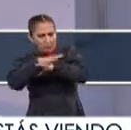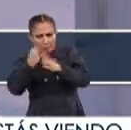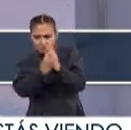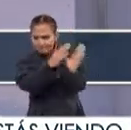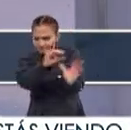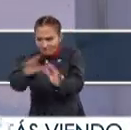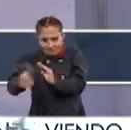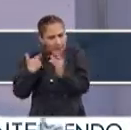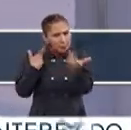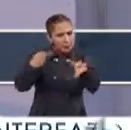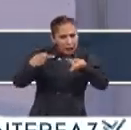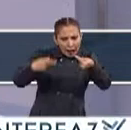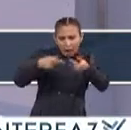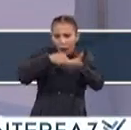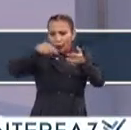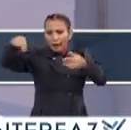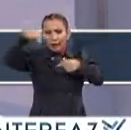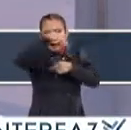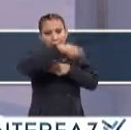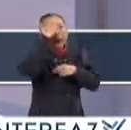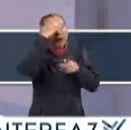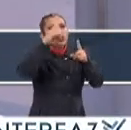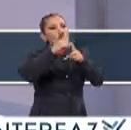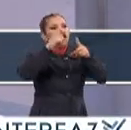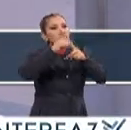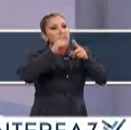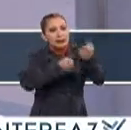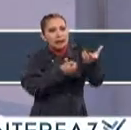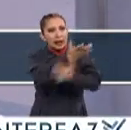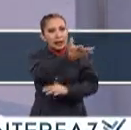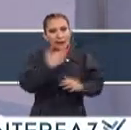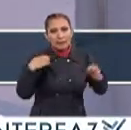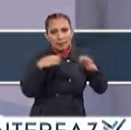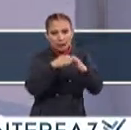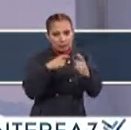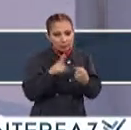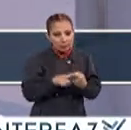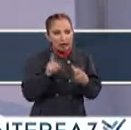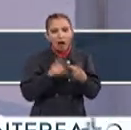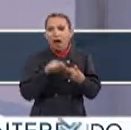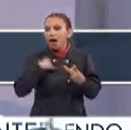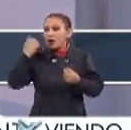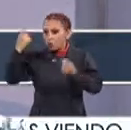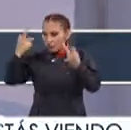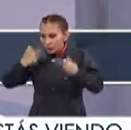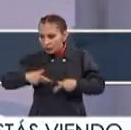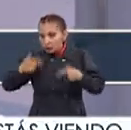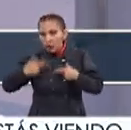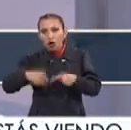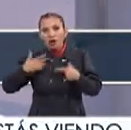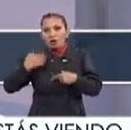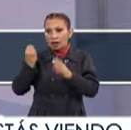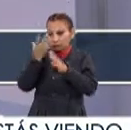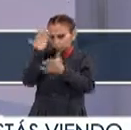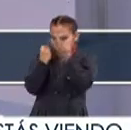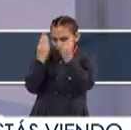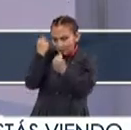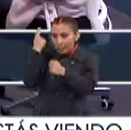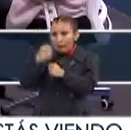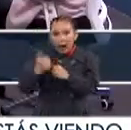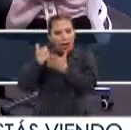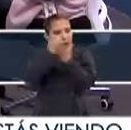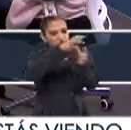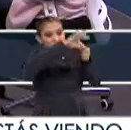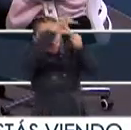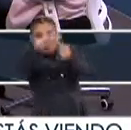capacitación en cualquier lugar Ya sabemos dónde están las salidas de emergencia Hay personas que de alguna forma se capacitan Para